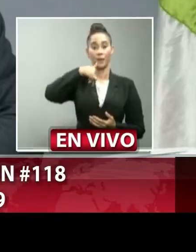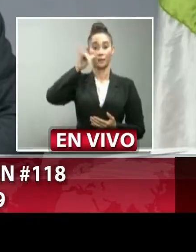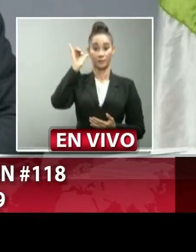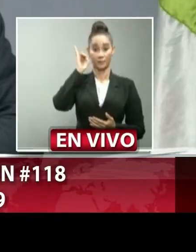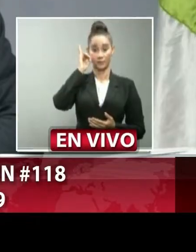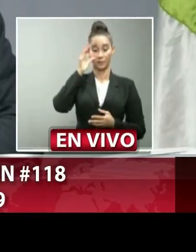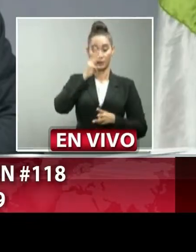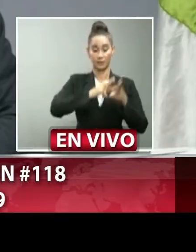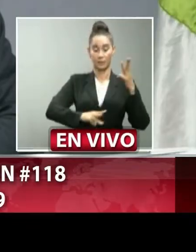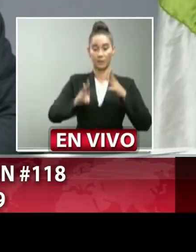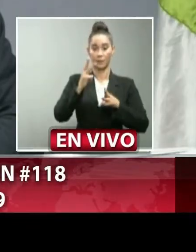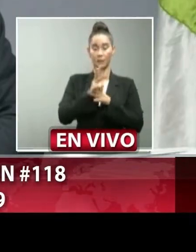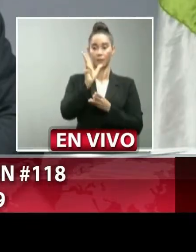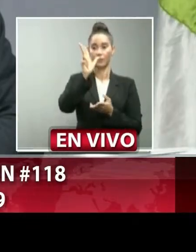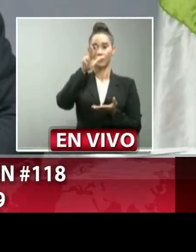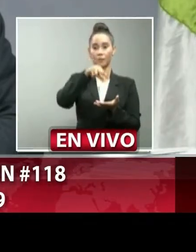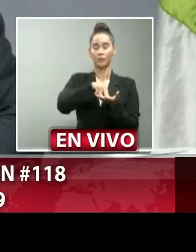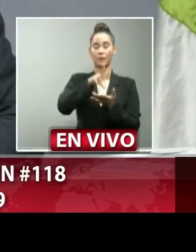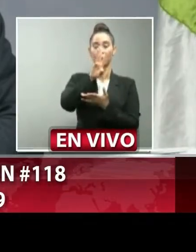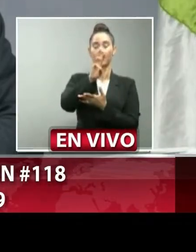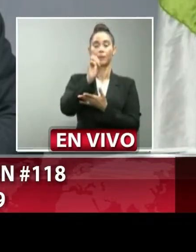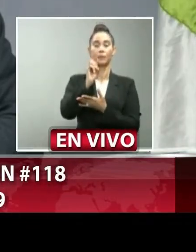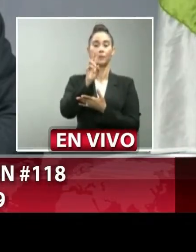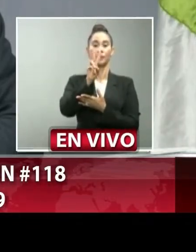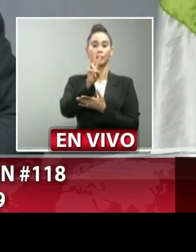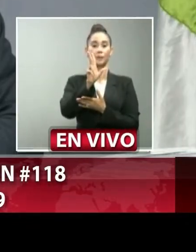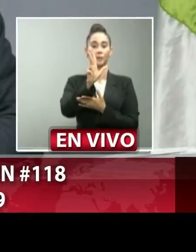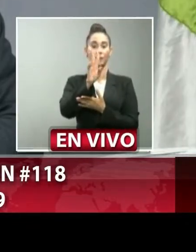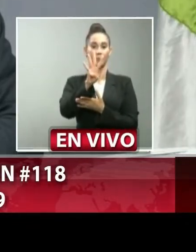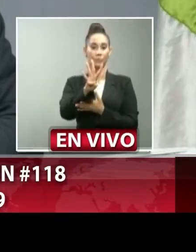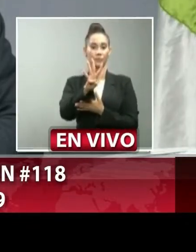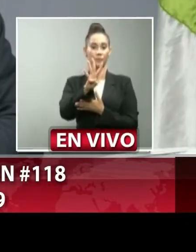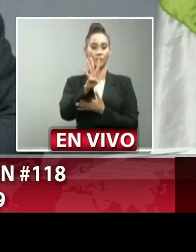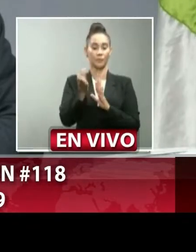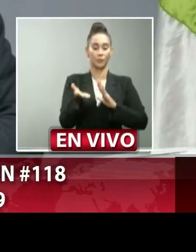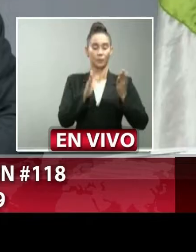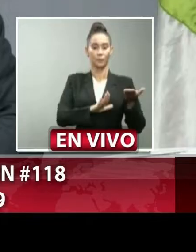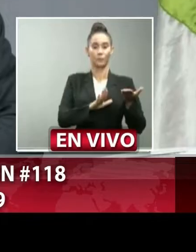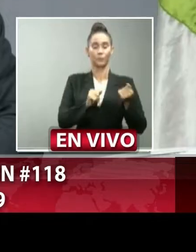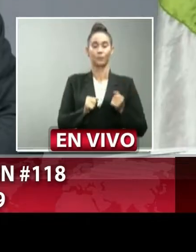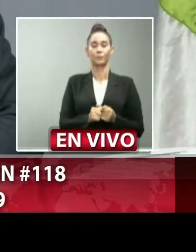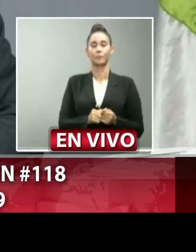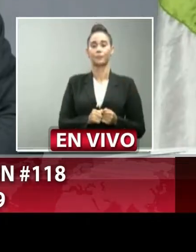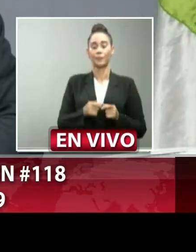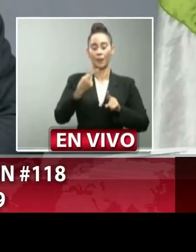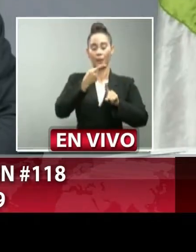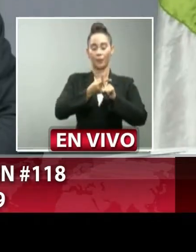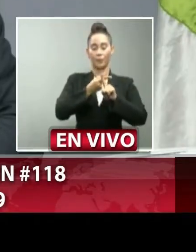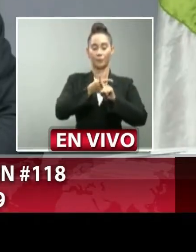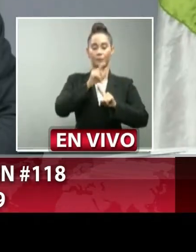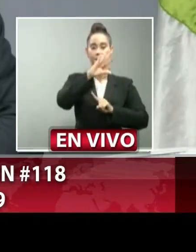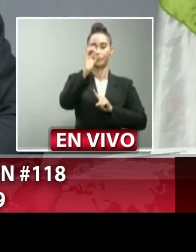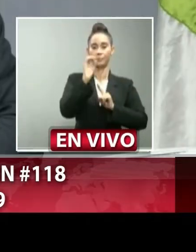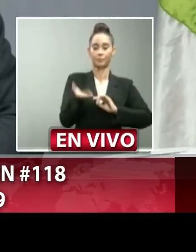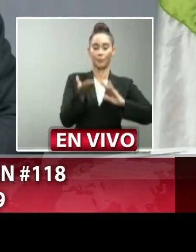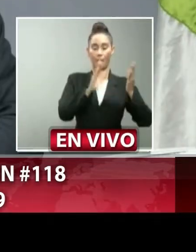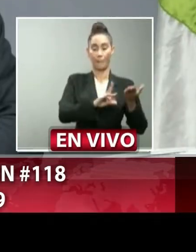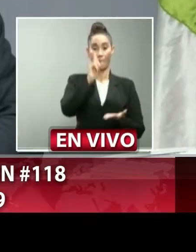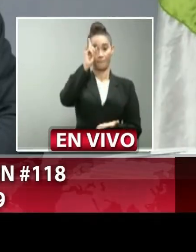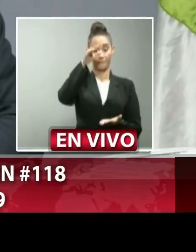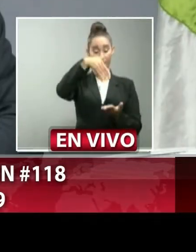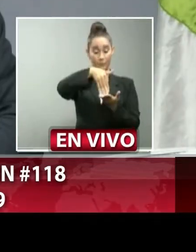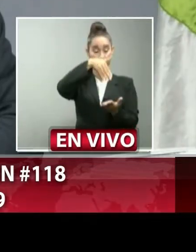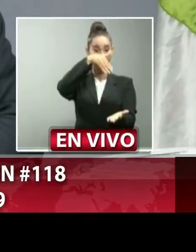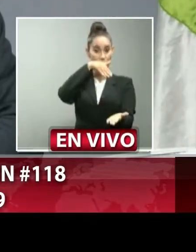de ayer 3.634 defunciones la tasa de letalidad por cada millón de